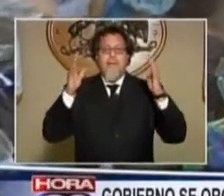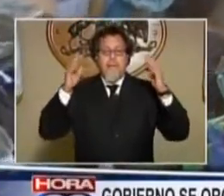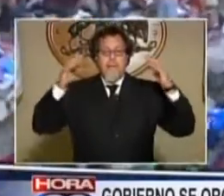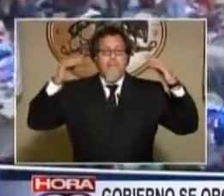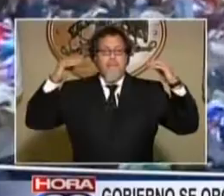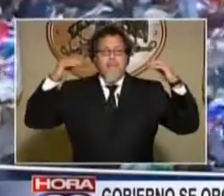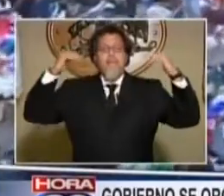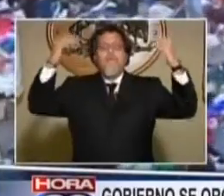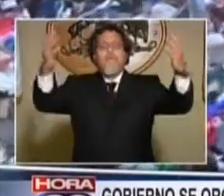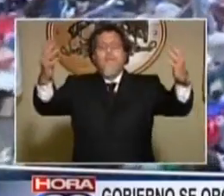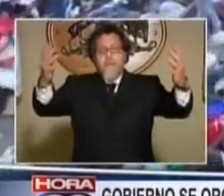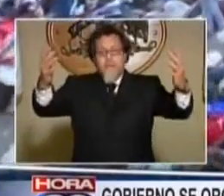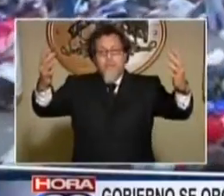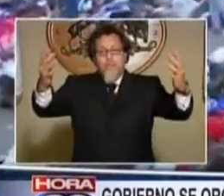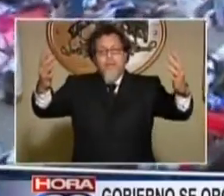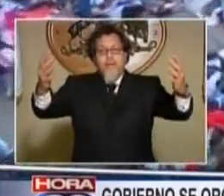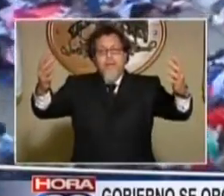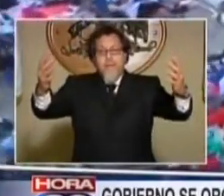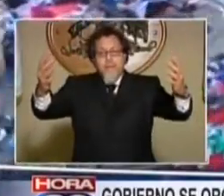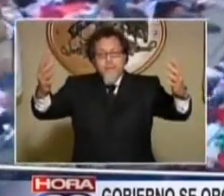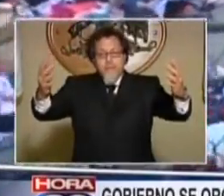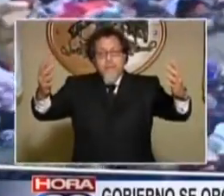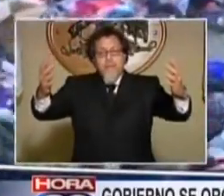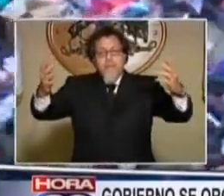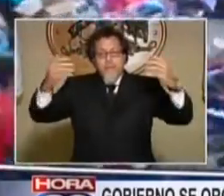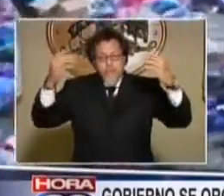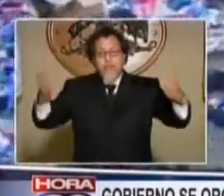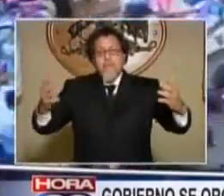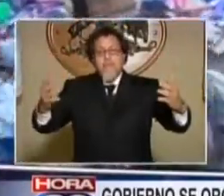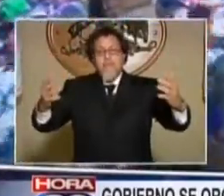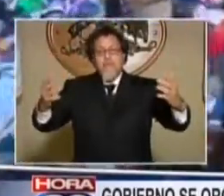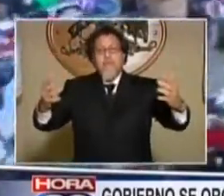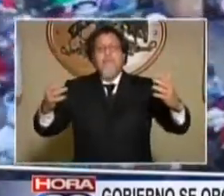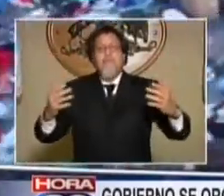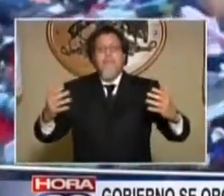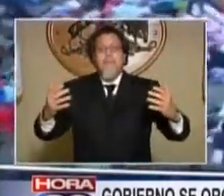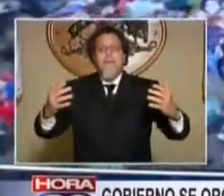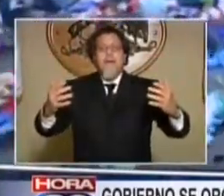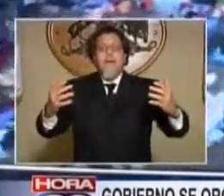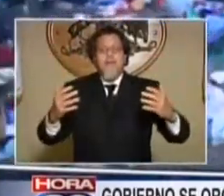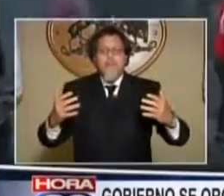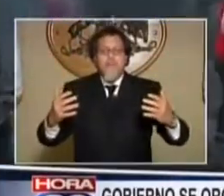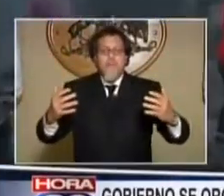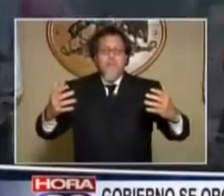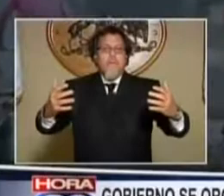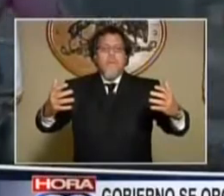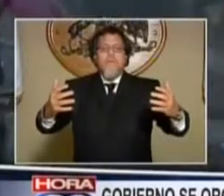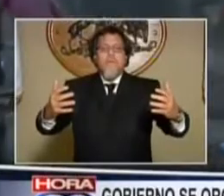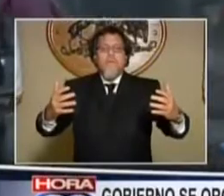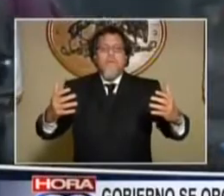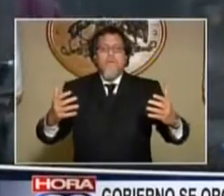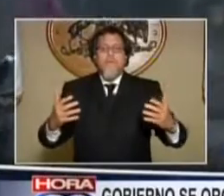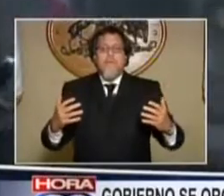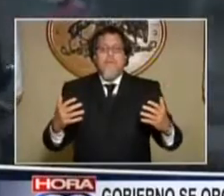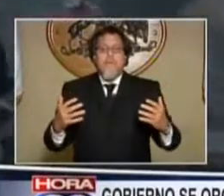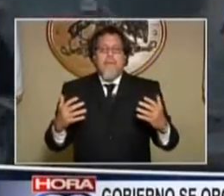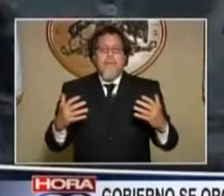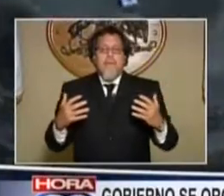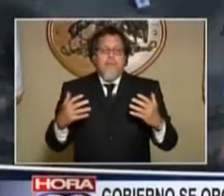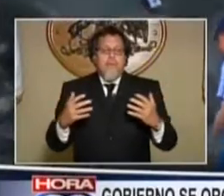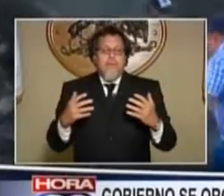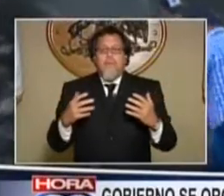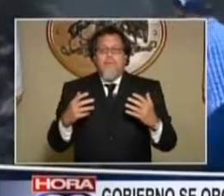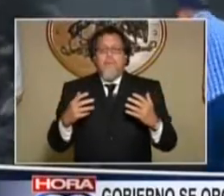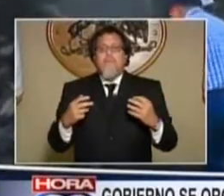con áreas bien al borde del límite urbano de Valparaíso, en Tomás, sino que también arrasó con zonas que